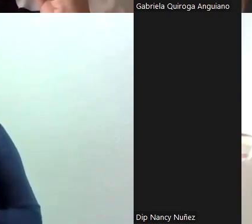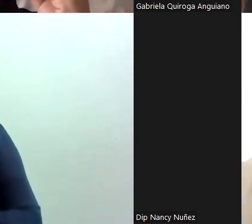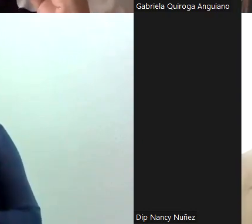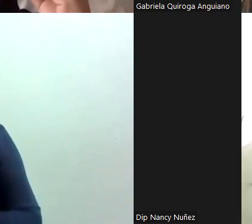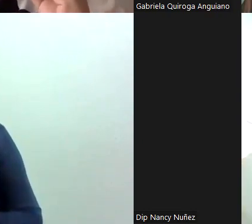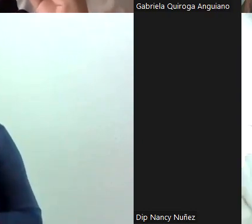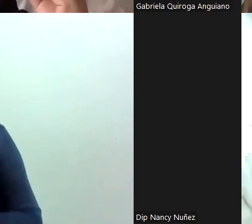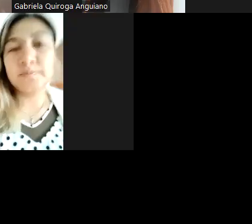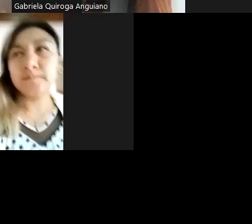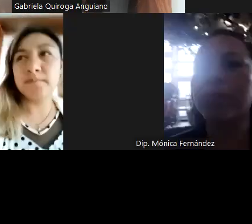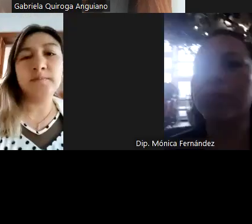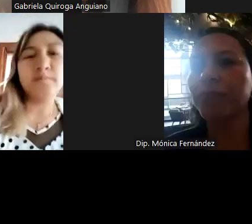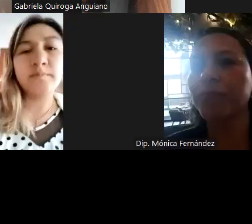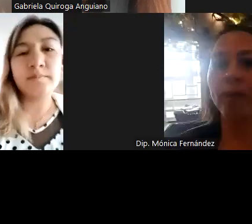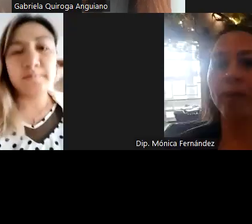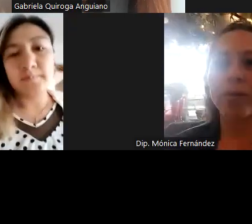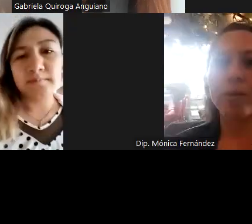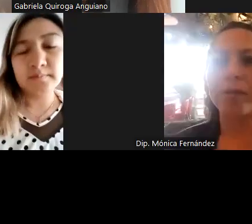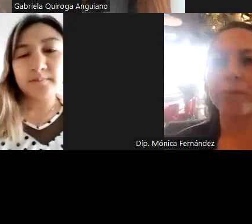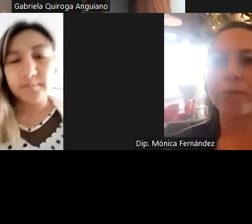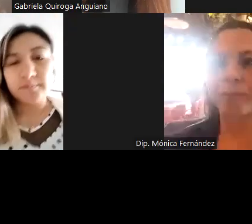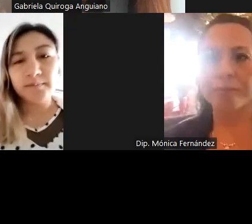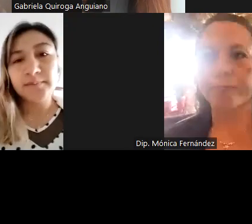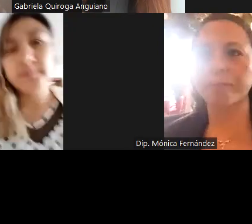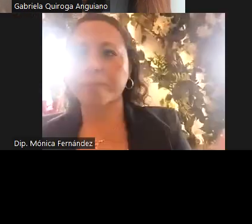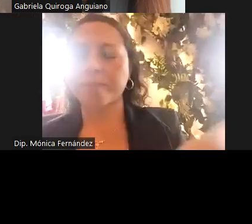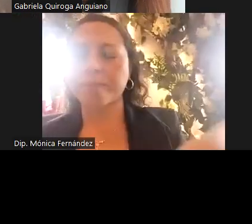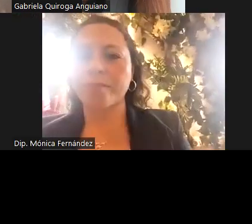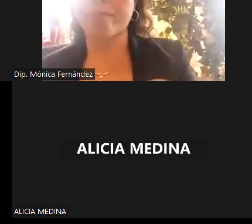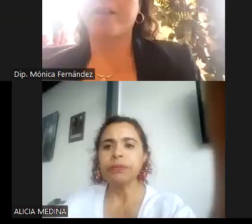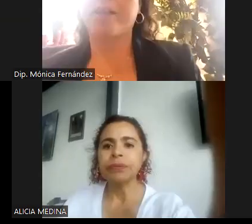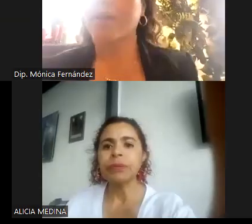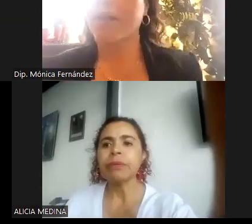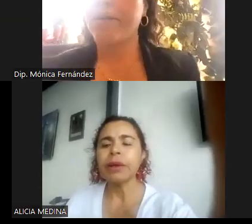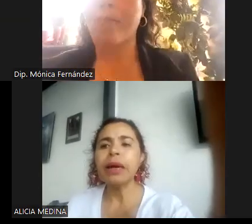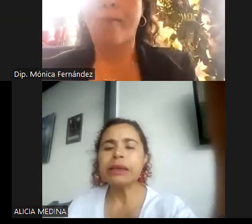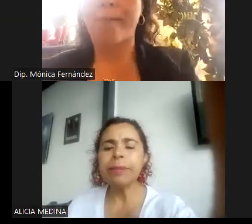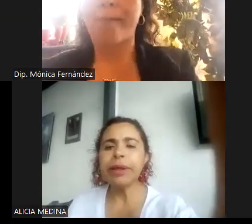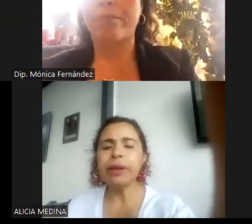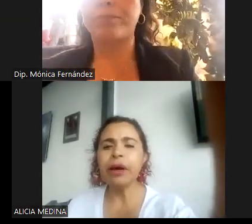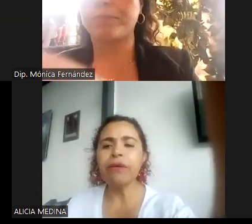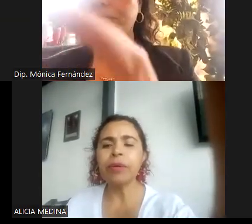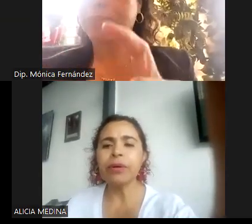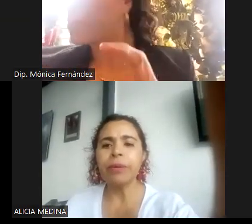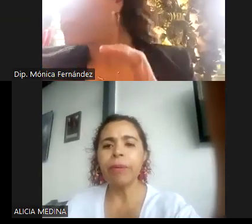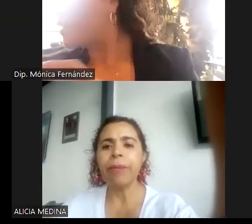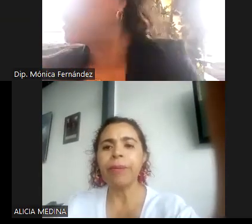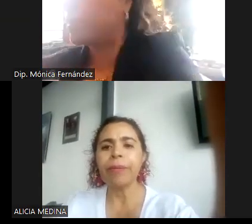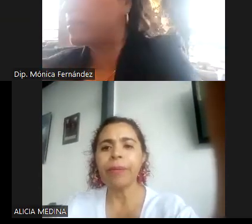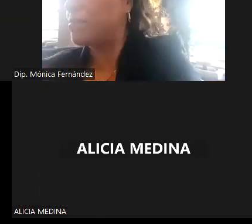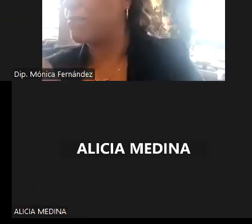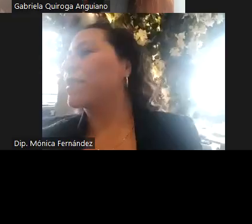dictamen. Diputada Alicia Medina Hernández. Alicia Medina a favor.